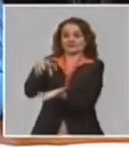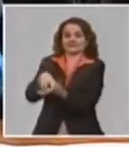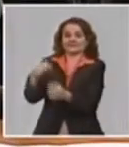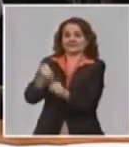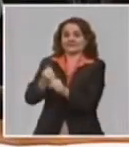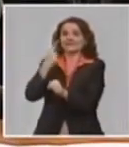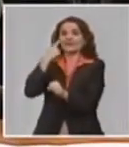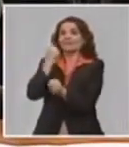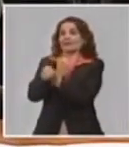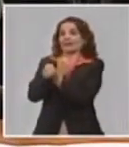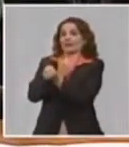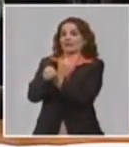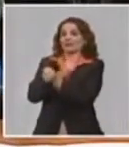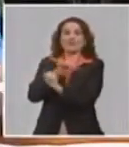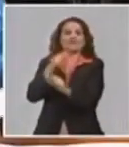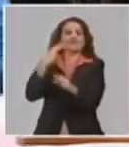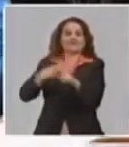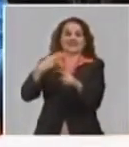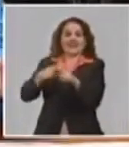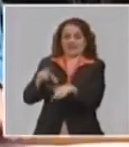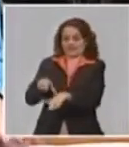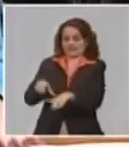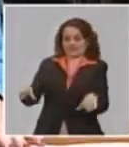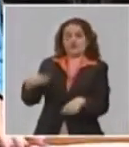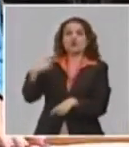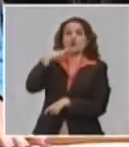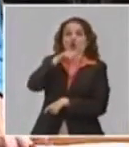847.000 en el largo de las personas saludo saludo está en los 5.000